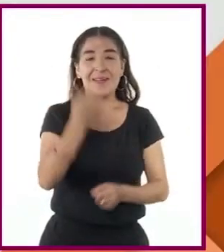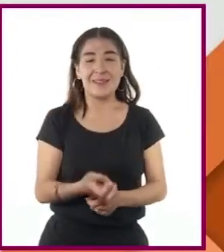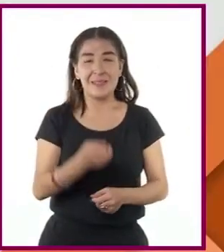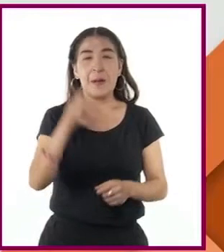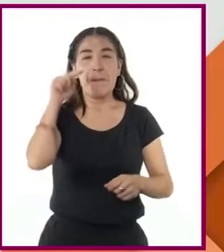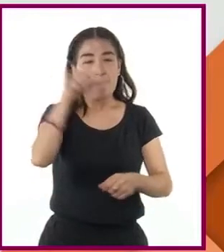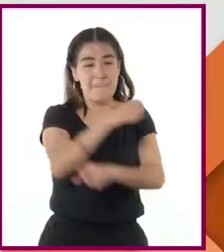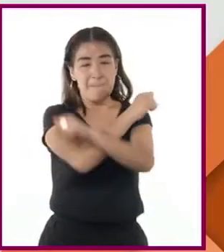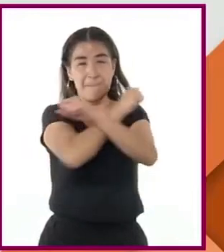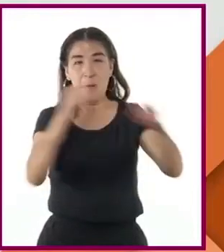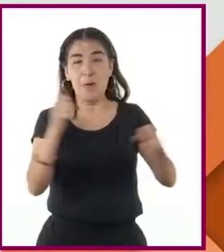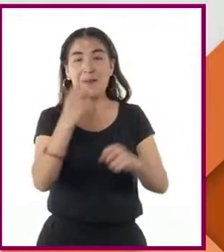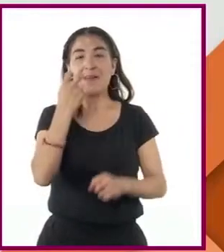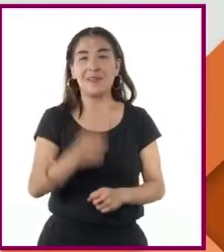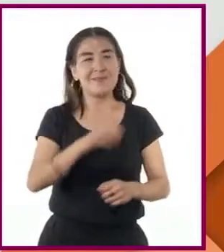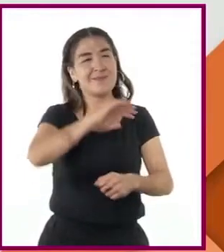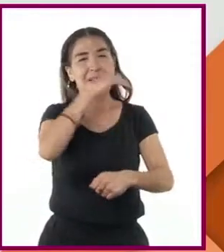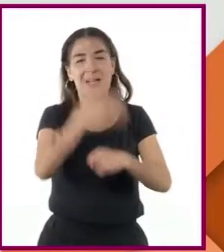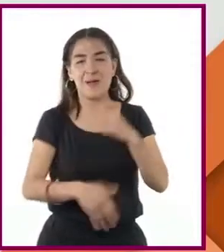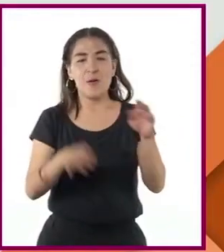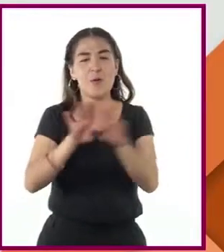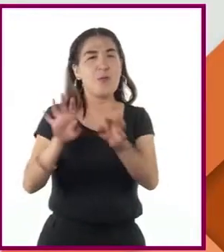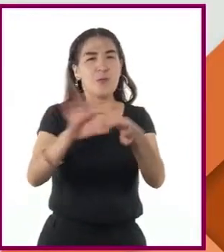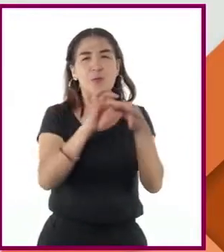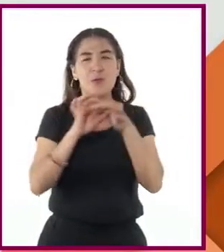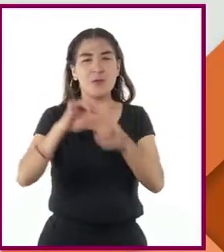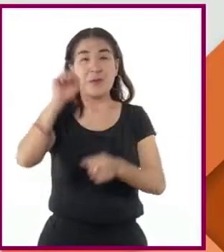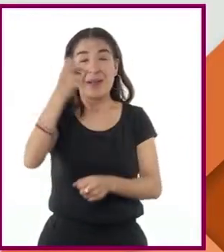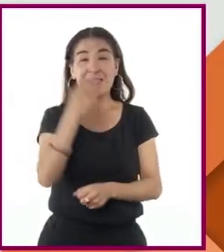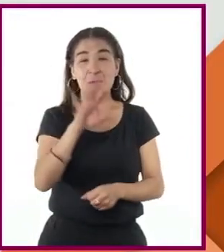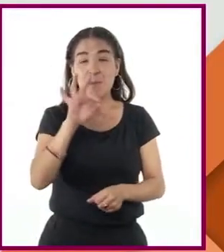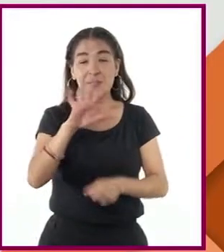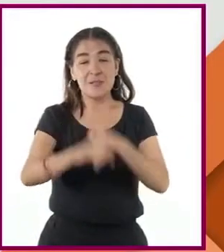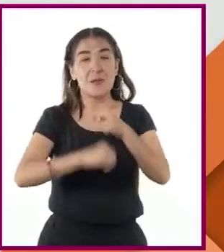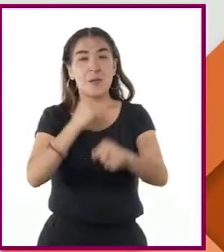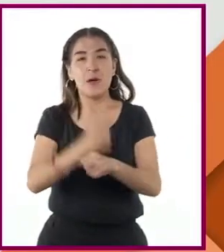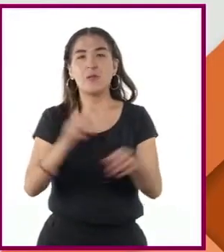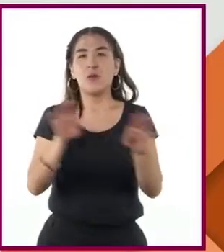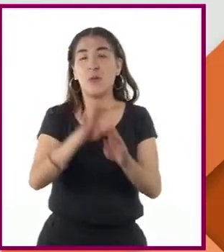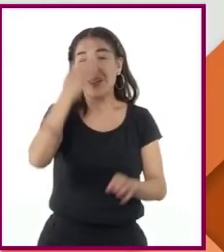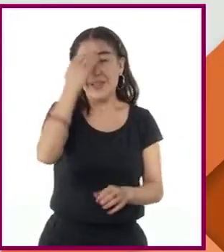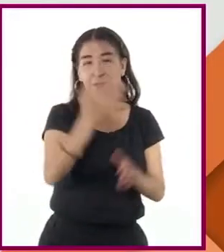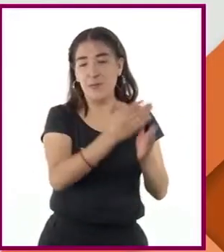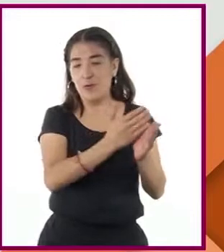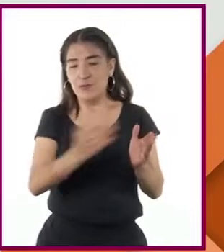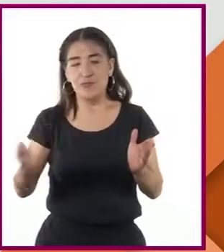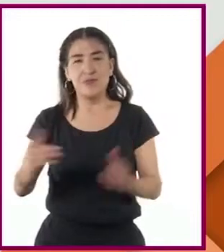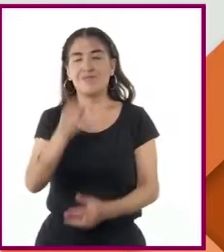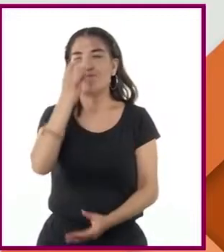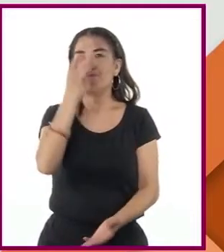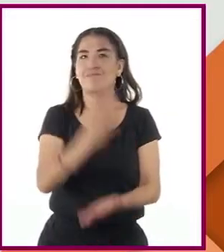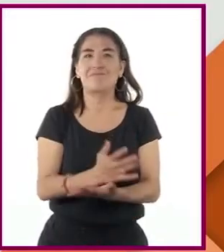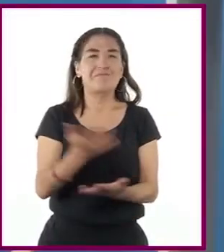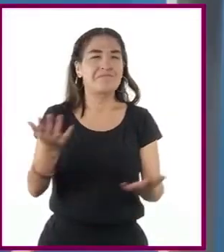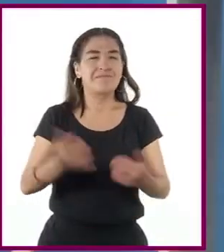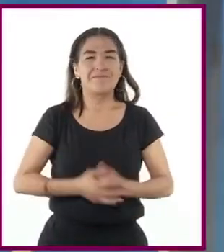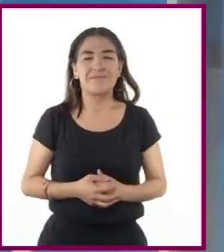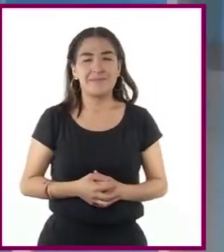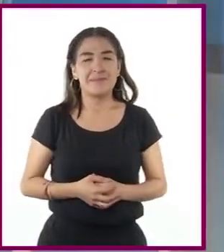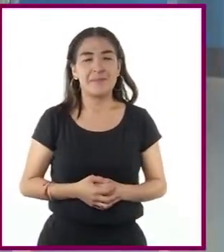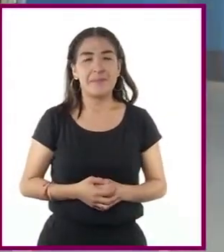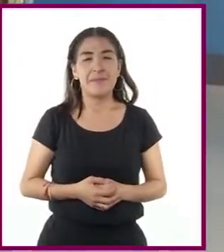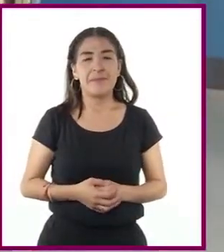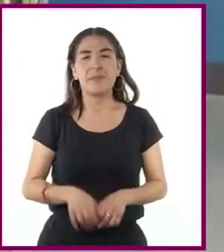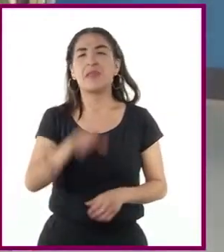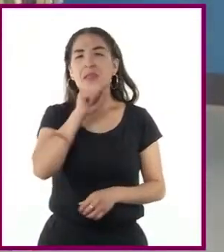atómicas y el fin de la Unión Soviética no constituyen un periodo de la historia universal homogéneo y único. Sin